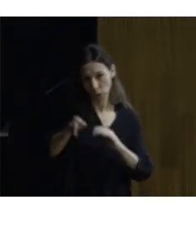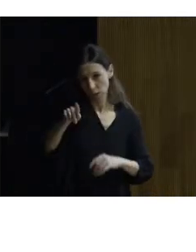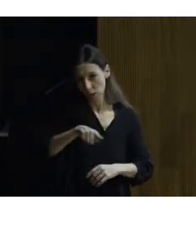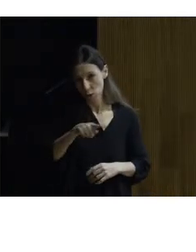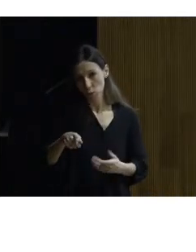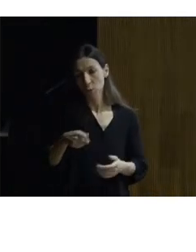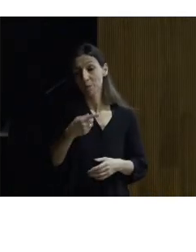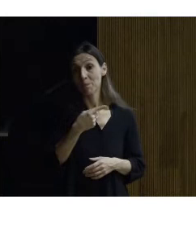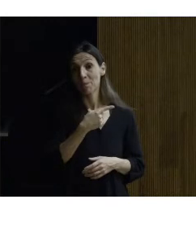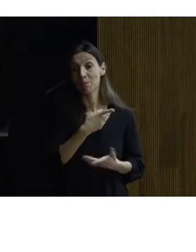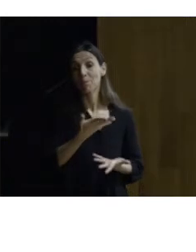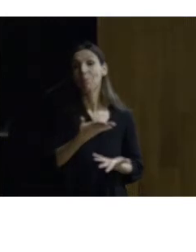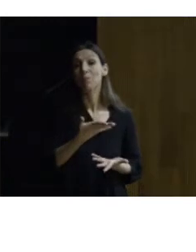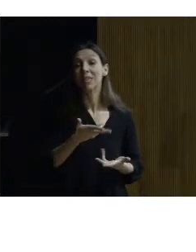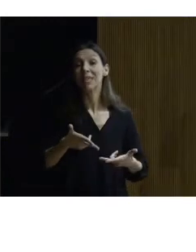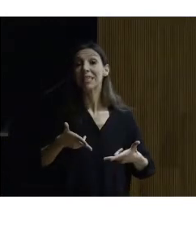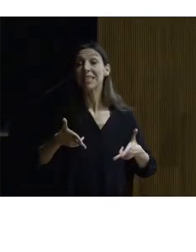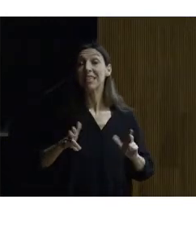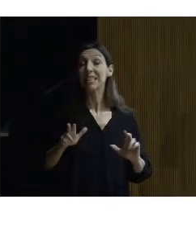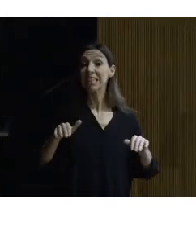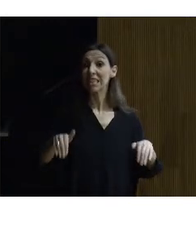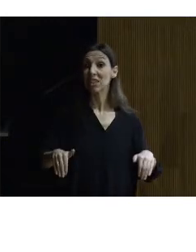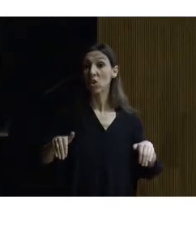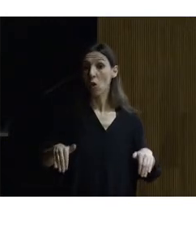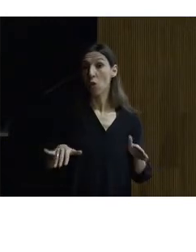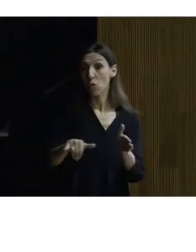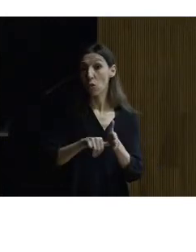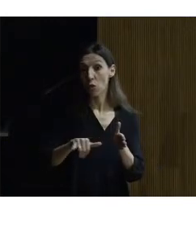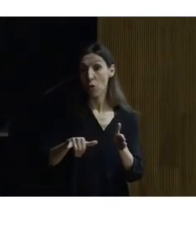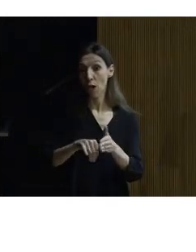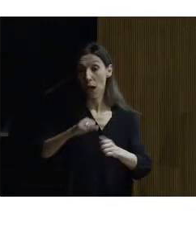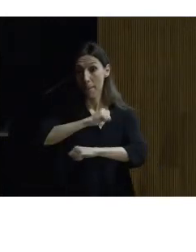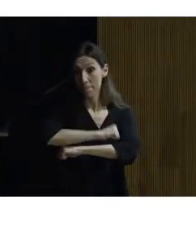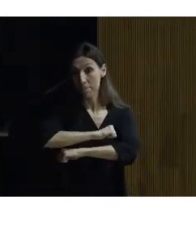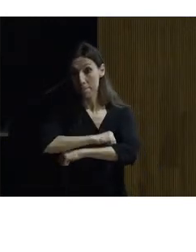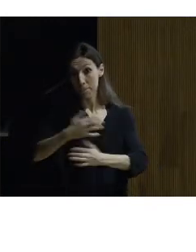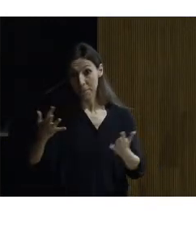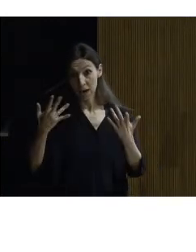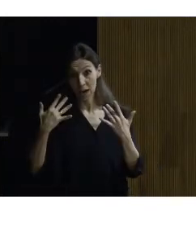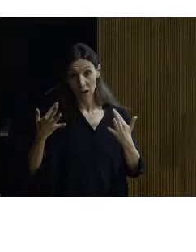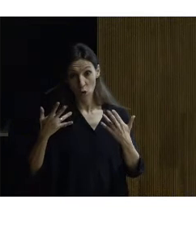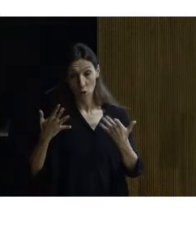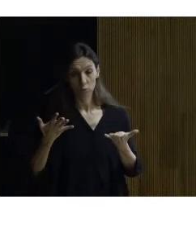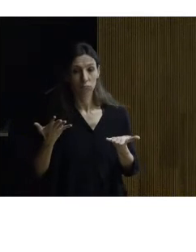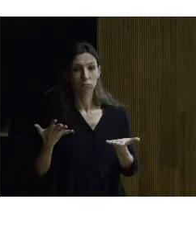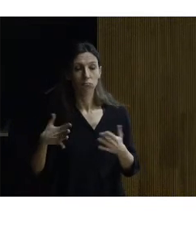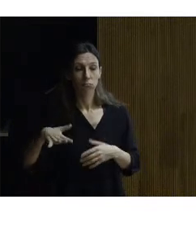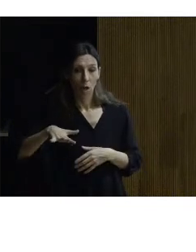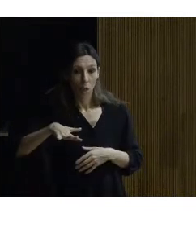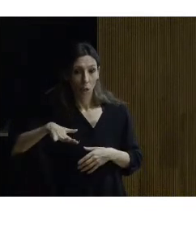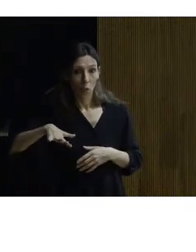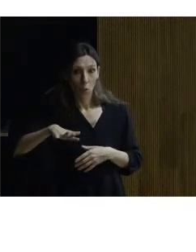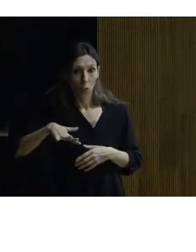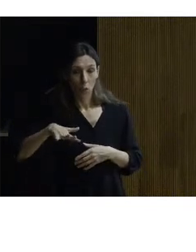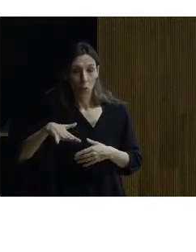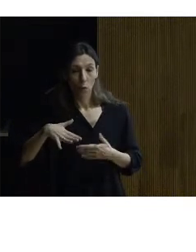colocaron este sillón al lado de un balcón de un un hueco de un con